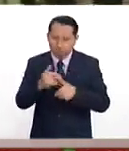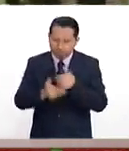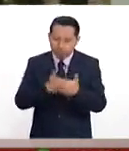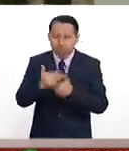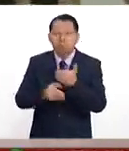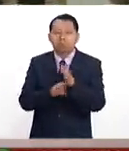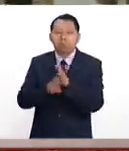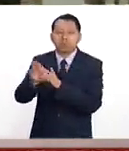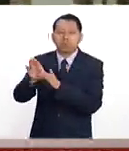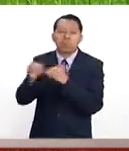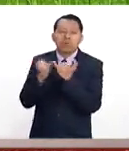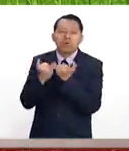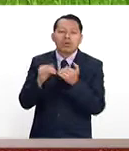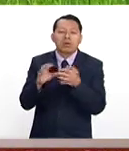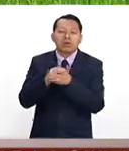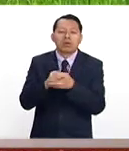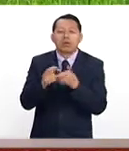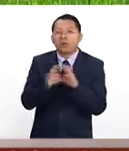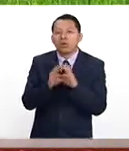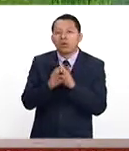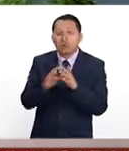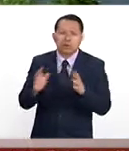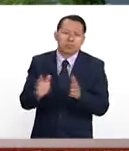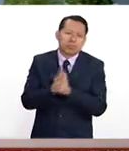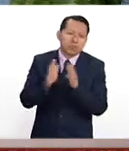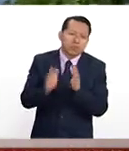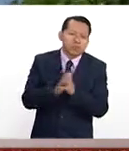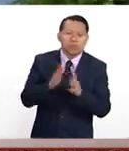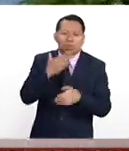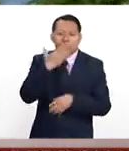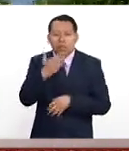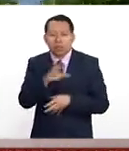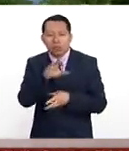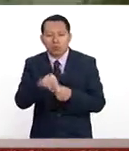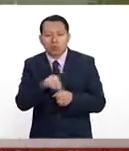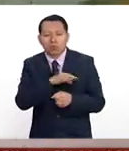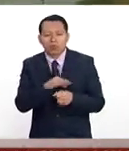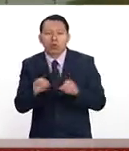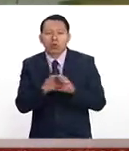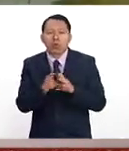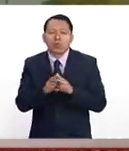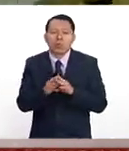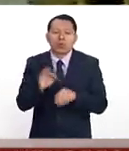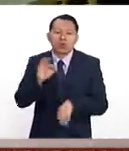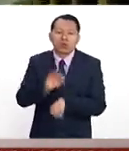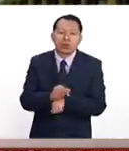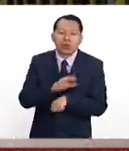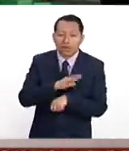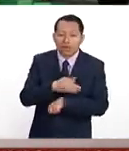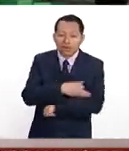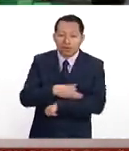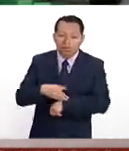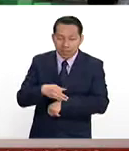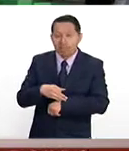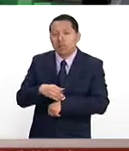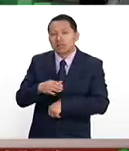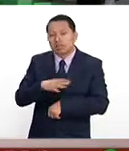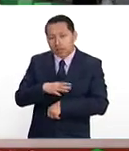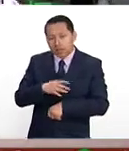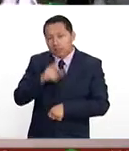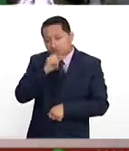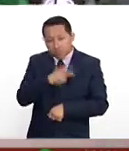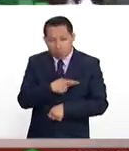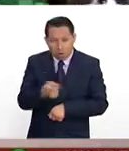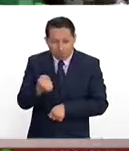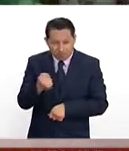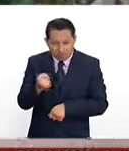estrategias muy congruentes, participativas para que sacar adelante a las familias de la extrema